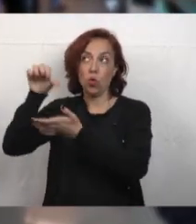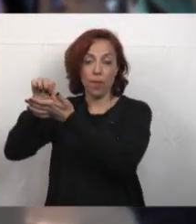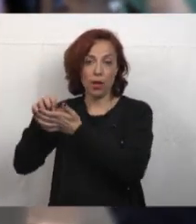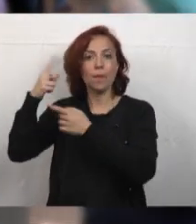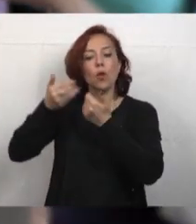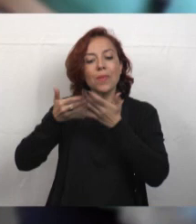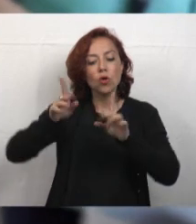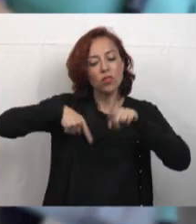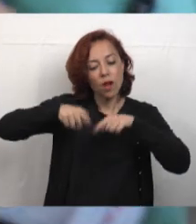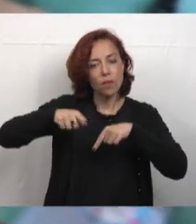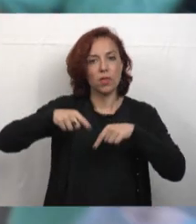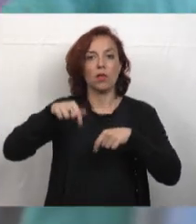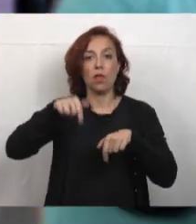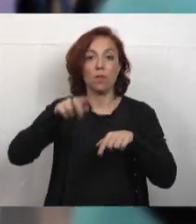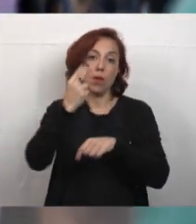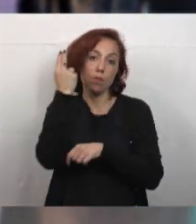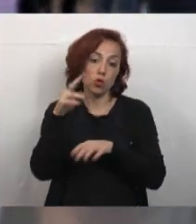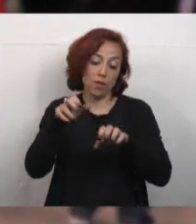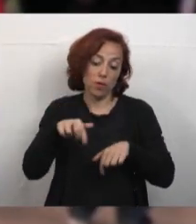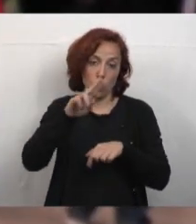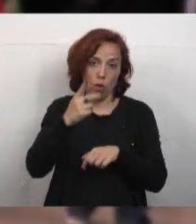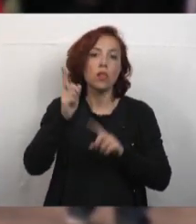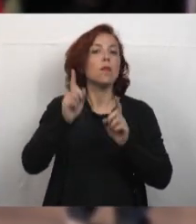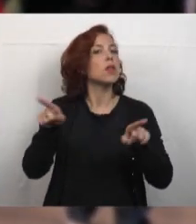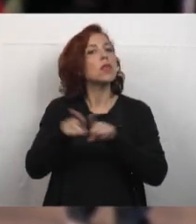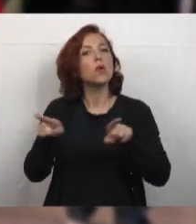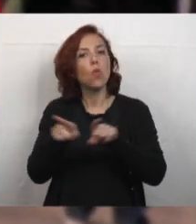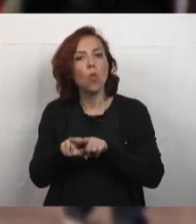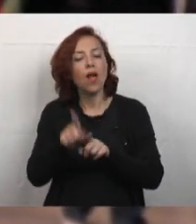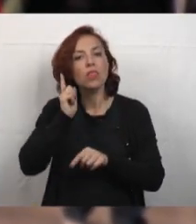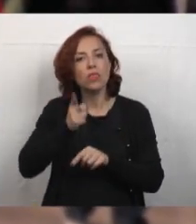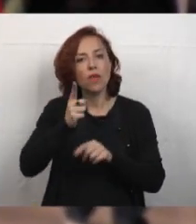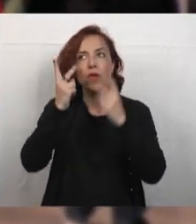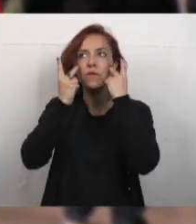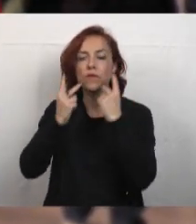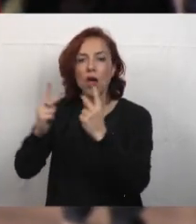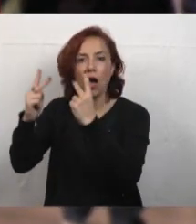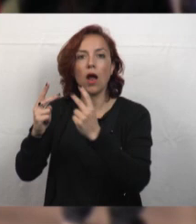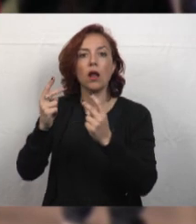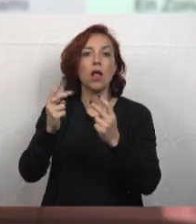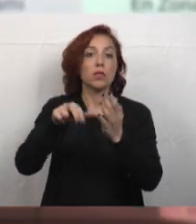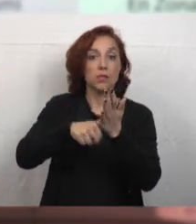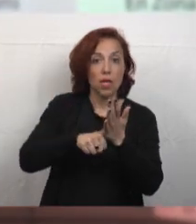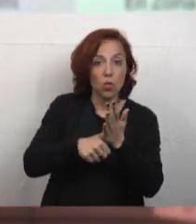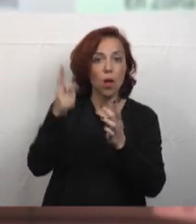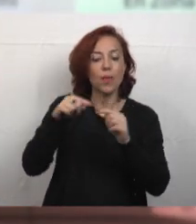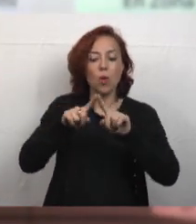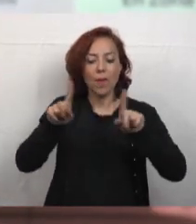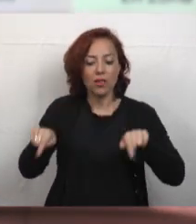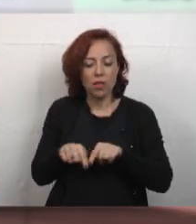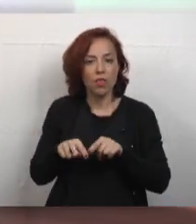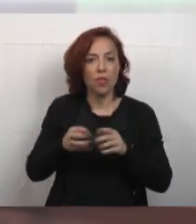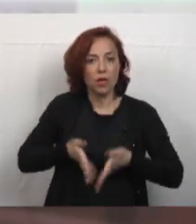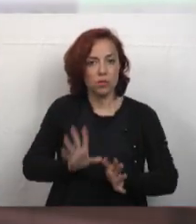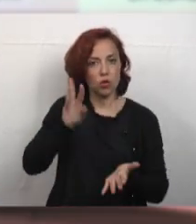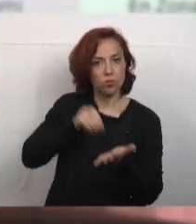extranjeros que iniciaron su trámite de residencia pero aún no lo han culminado, también se les aplica la misma regla. Es decir, viajan con su documento y la